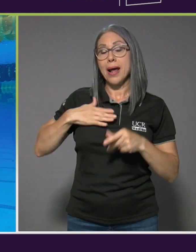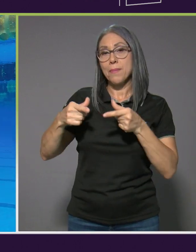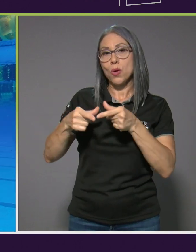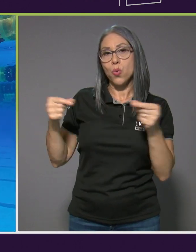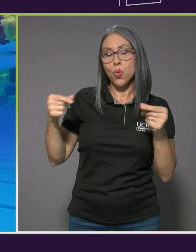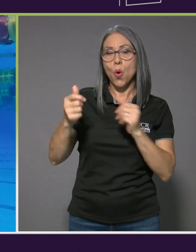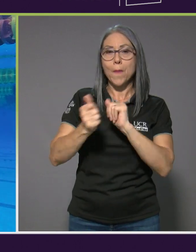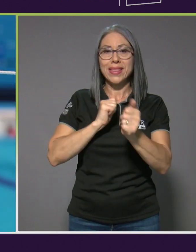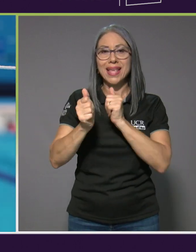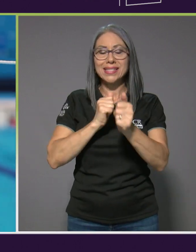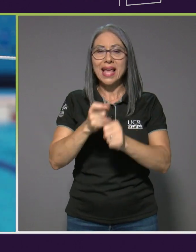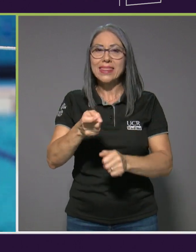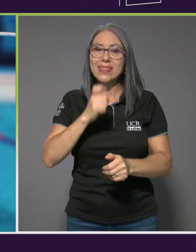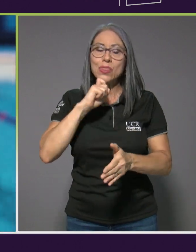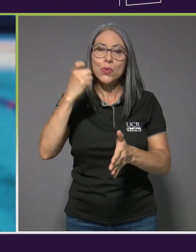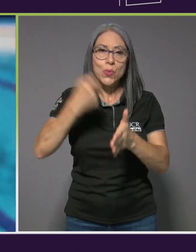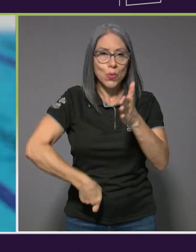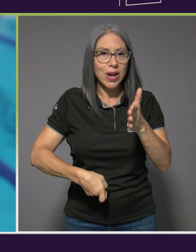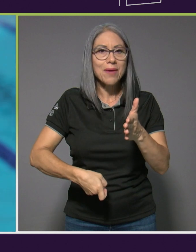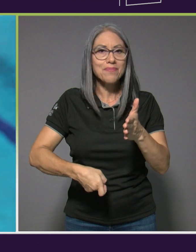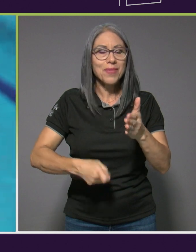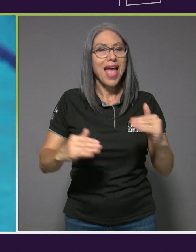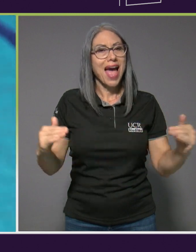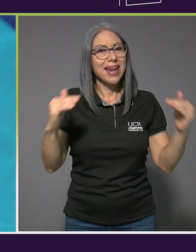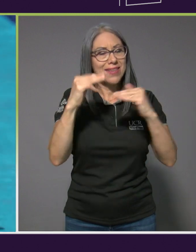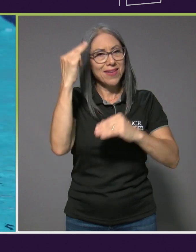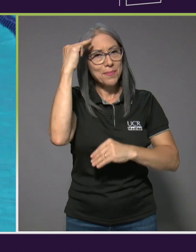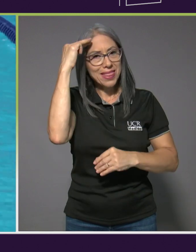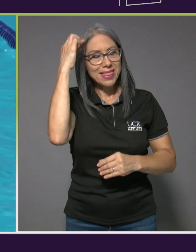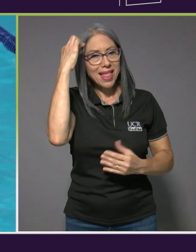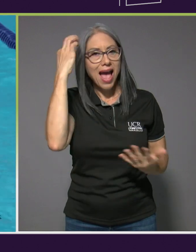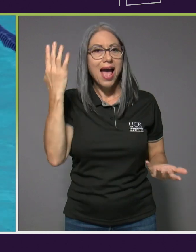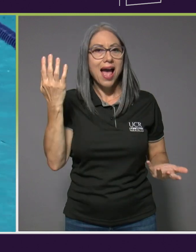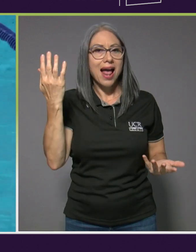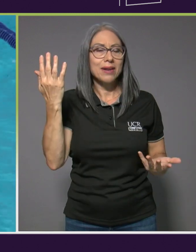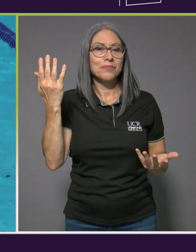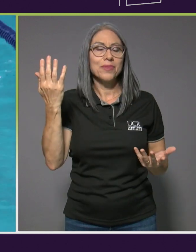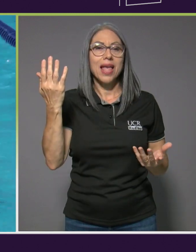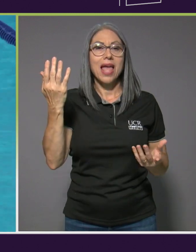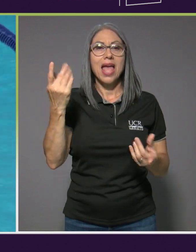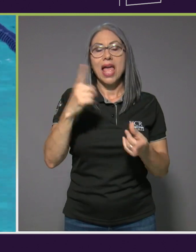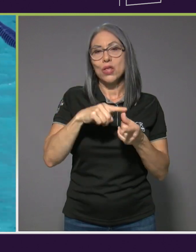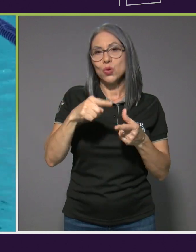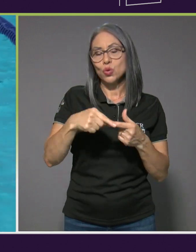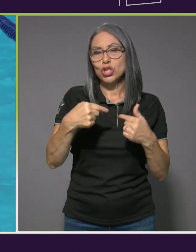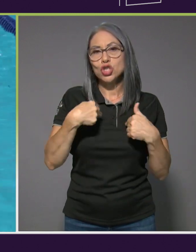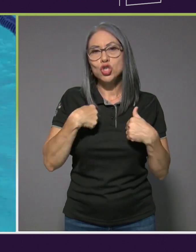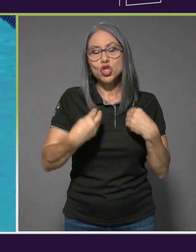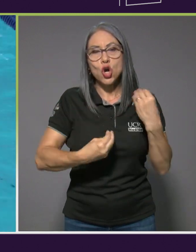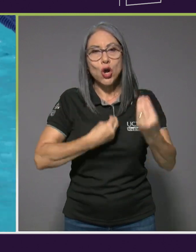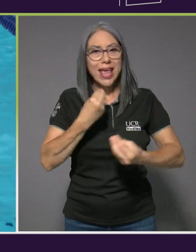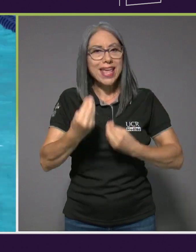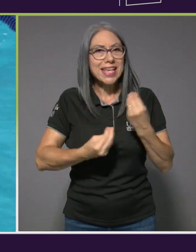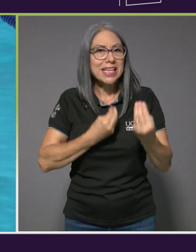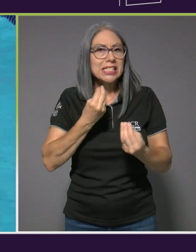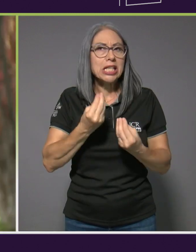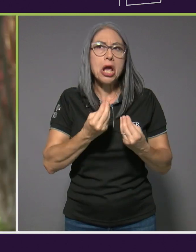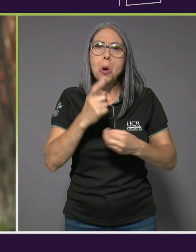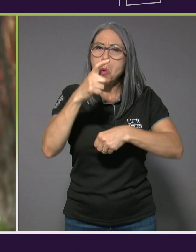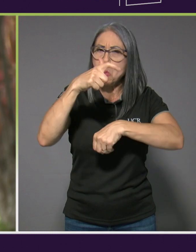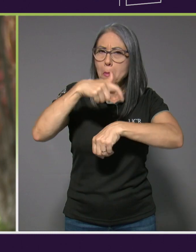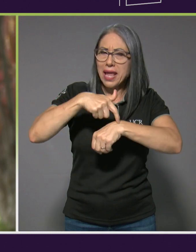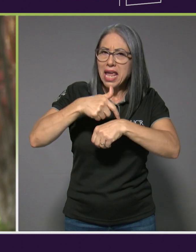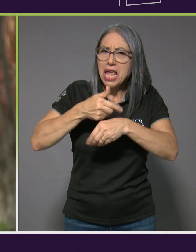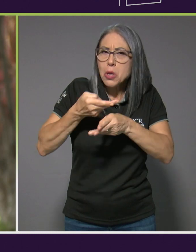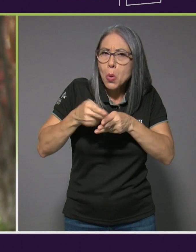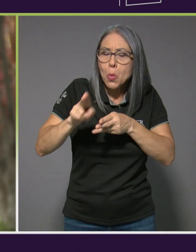bastante dura a nivel como mental, básicamente. Entonces lo que hice fue darme un pequeño descanso.